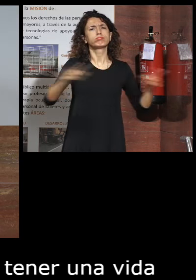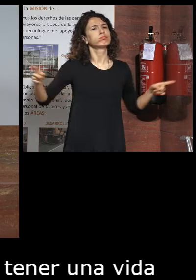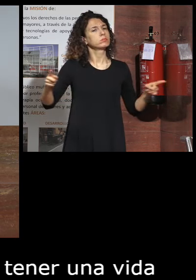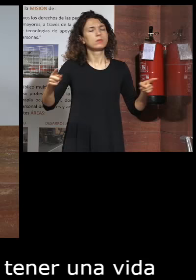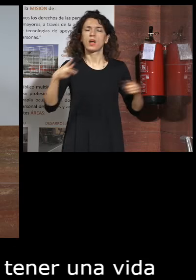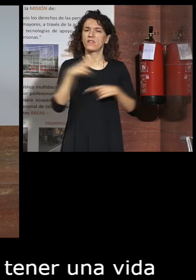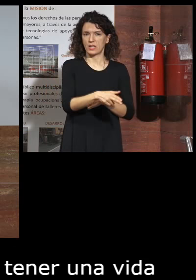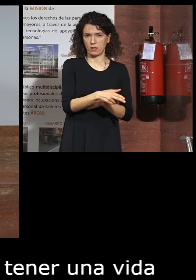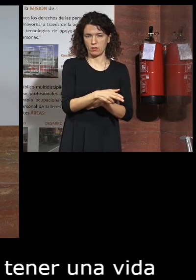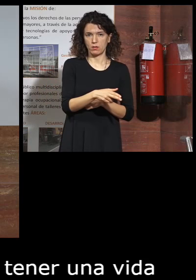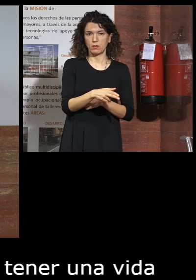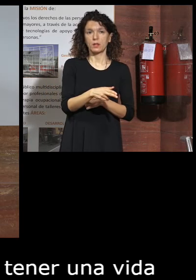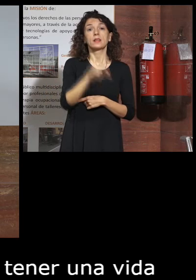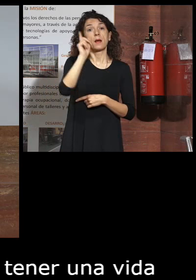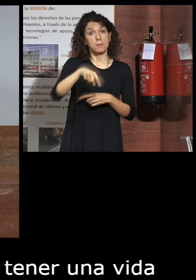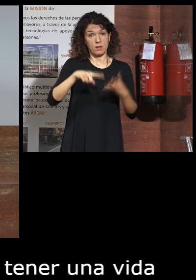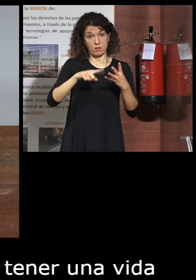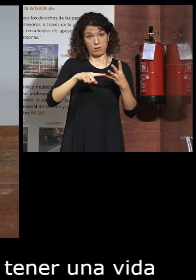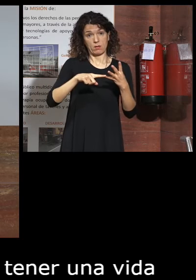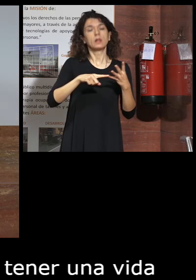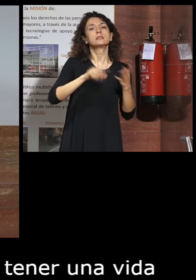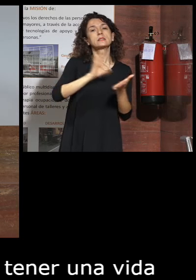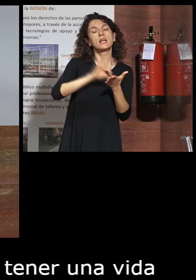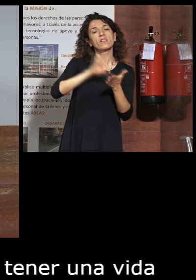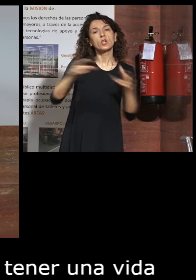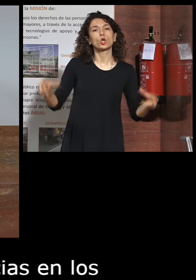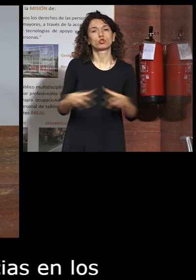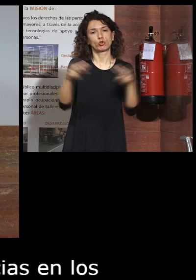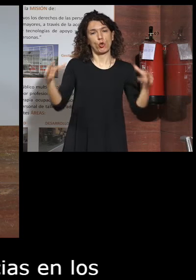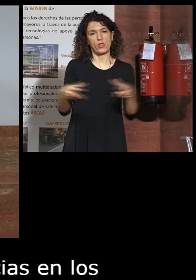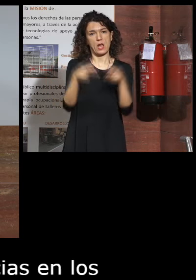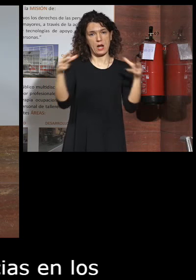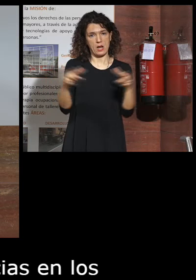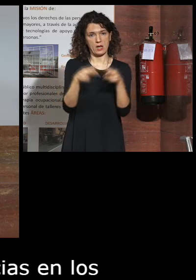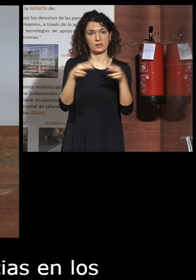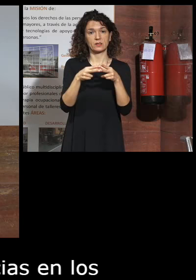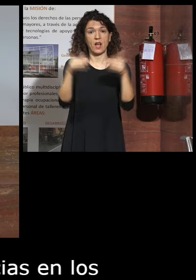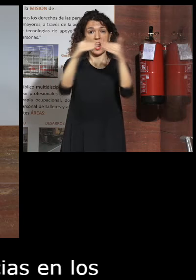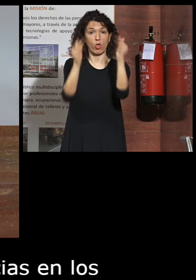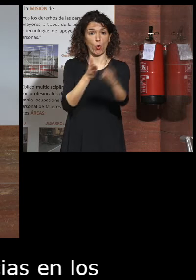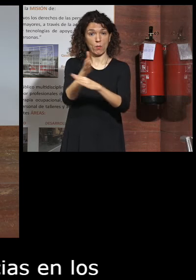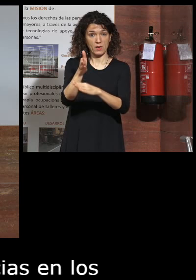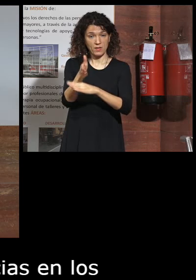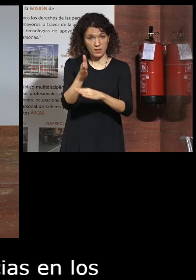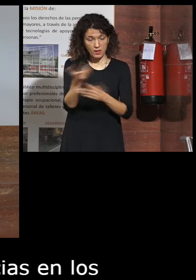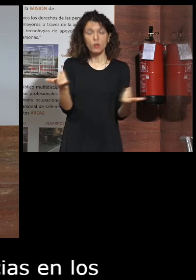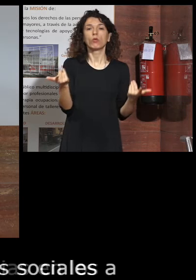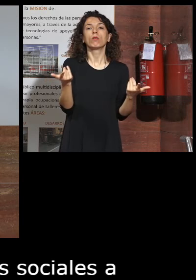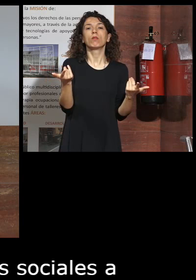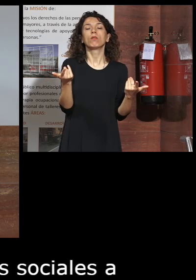y conseguir que los servicios sociales a domicilio y las residencias